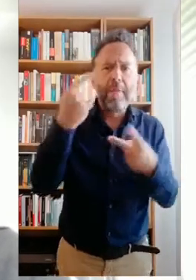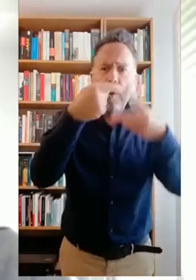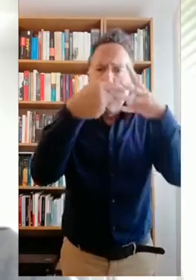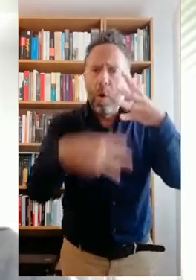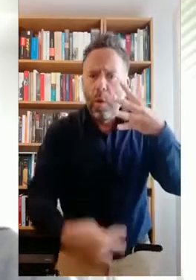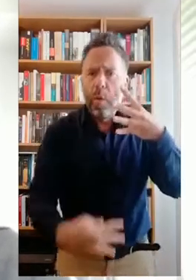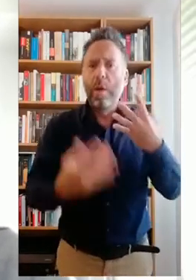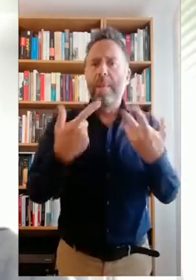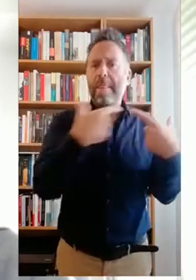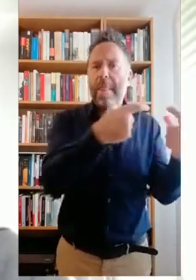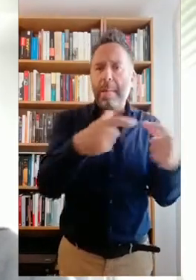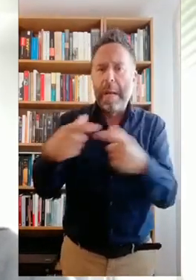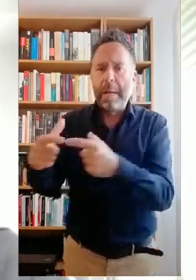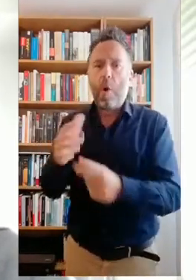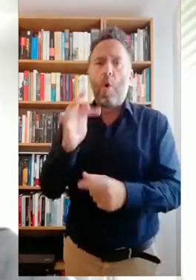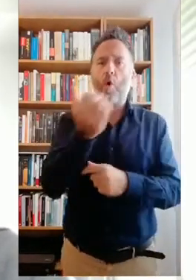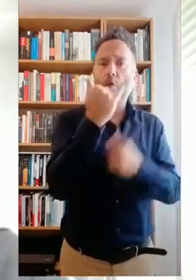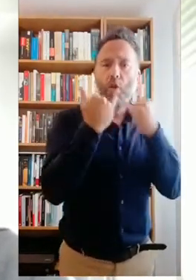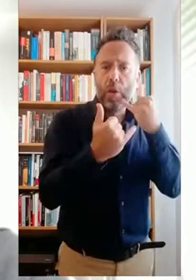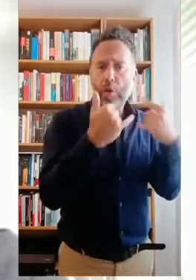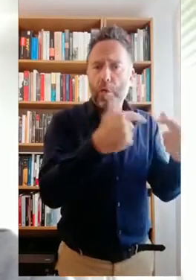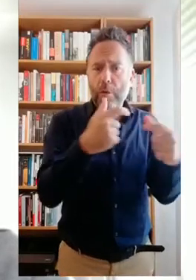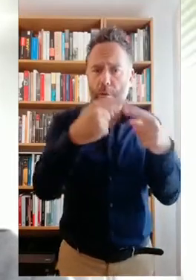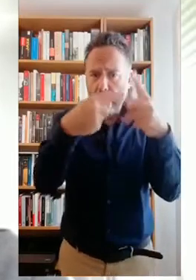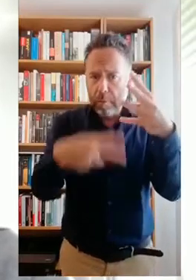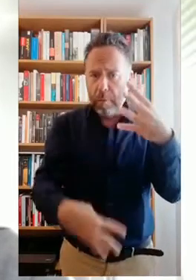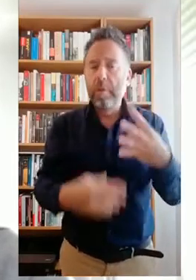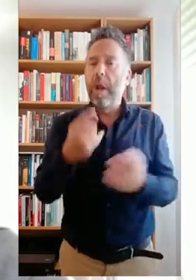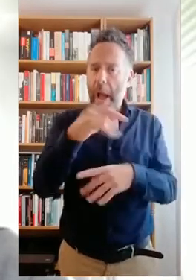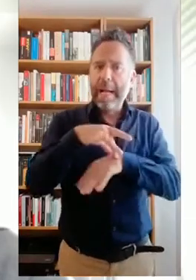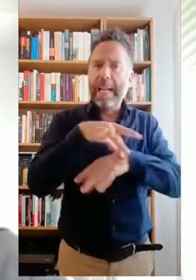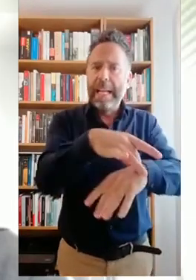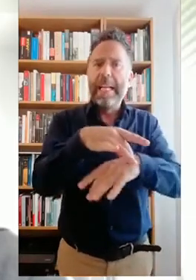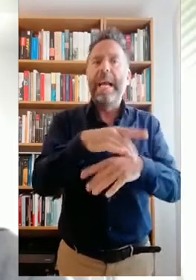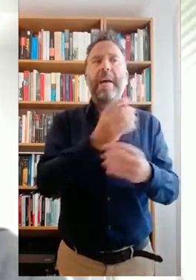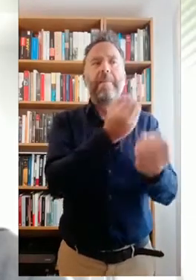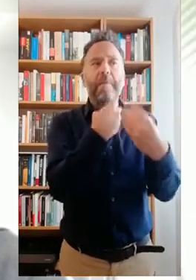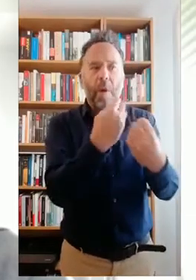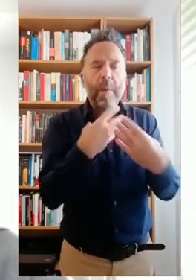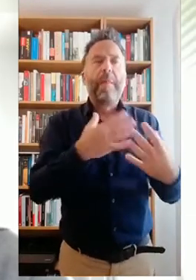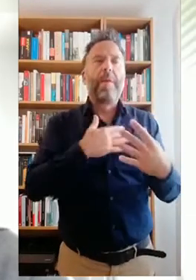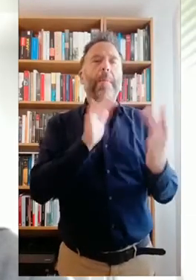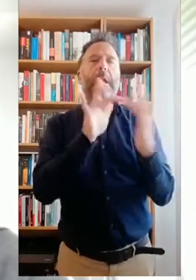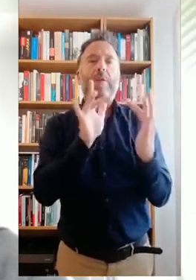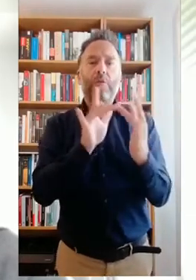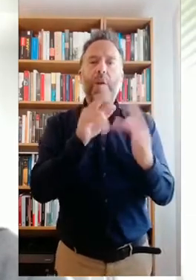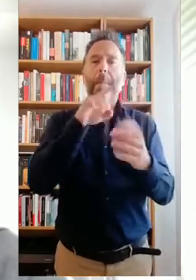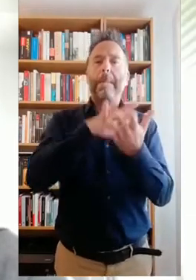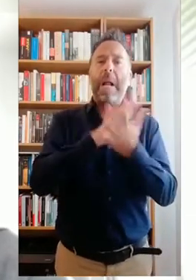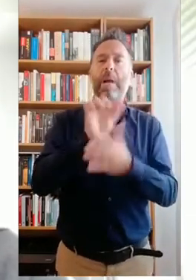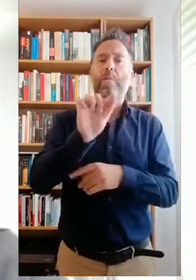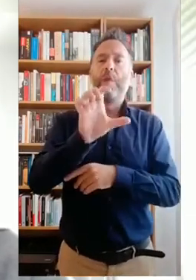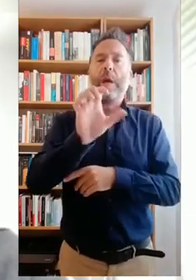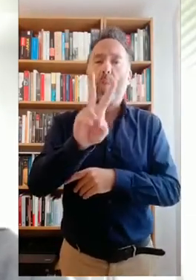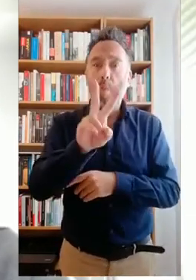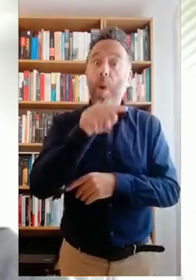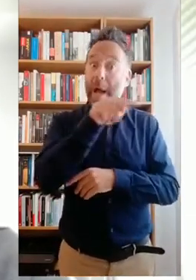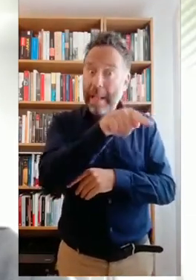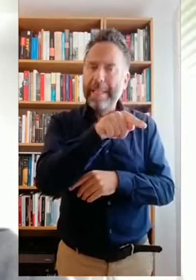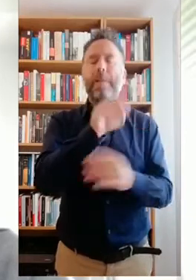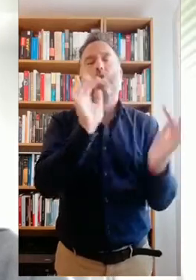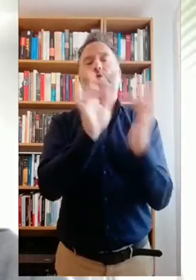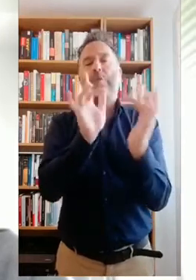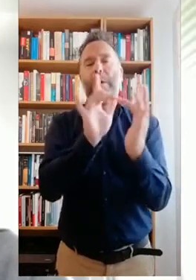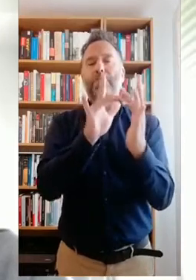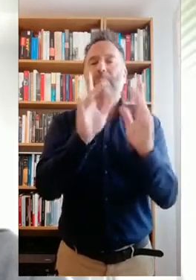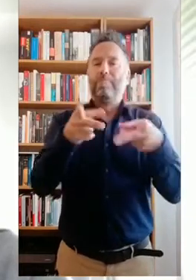todos nuestros teléfonos, así como los correos electrónicos, podéis dirigiros a la guía telemática que tenemos en la página web del Ayuntamiento, malaga.eu,